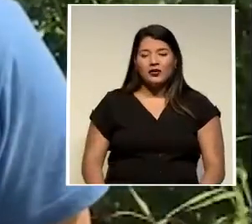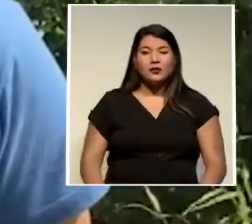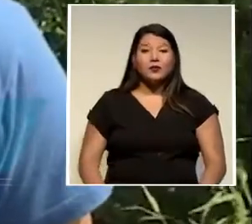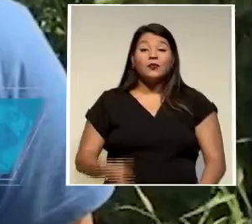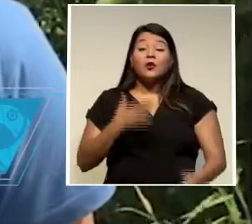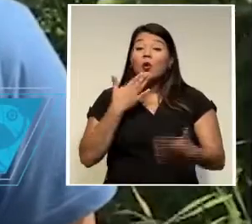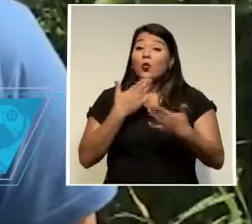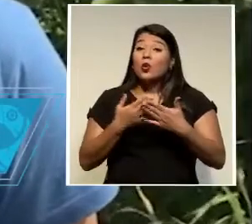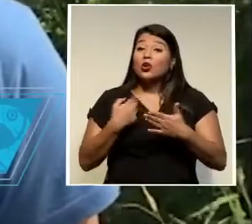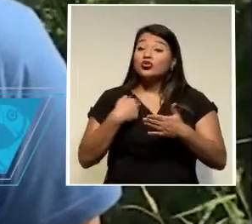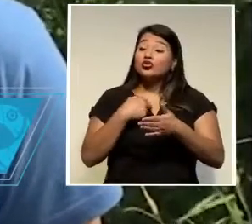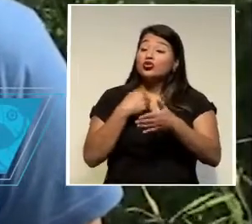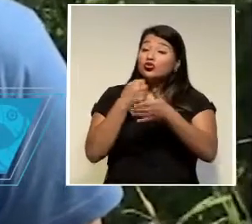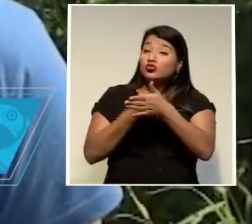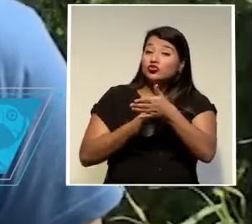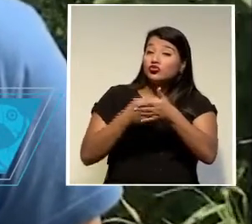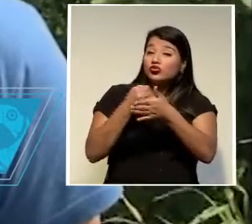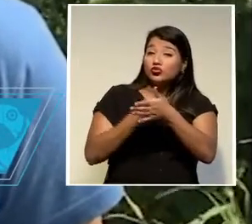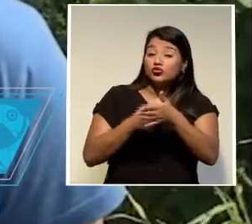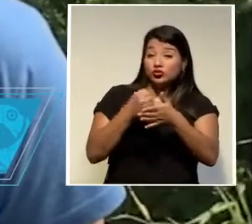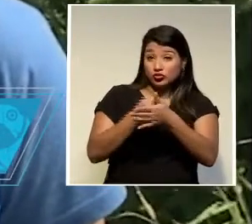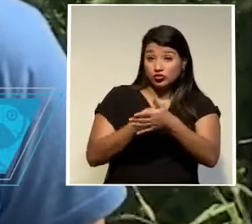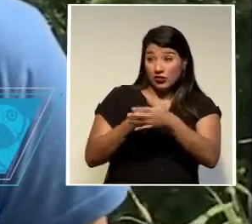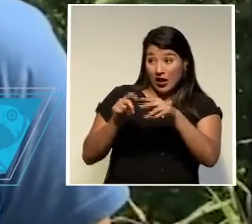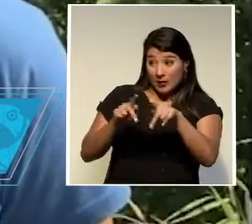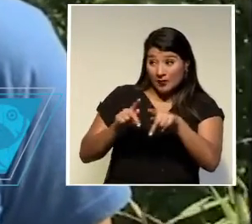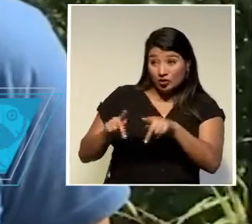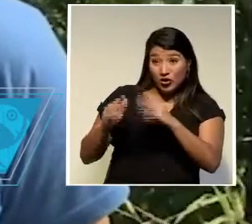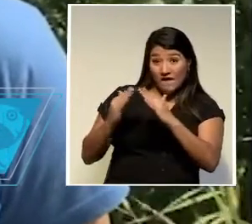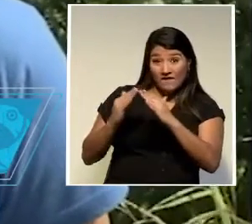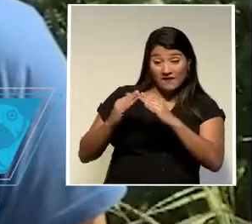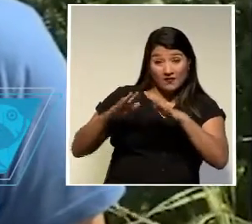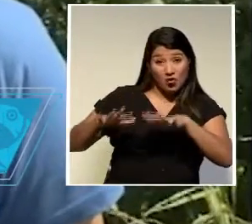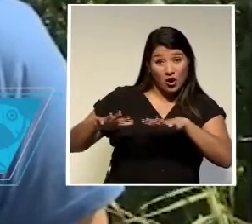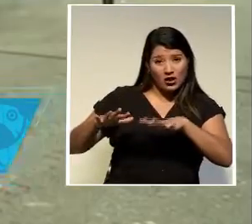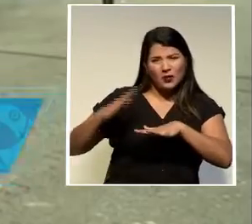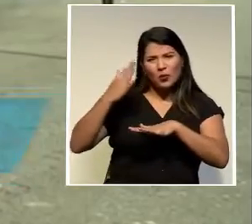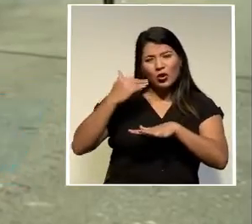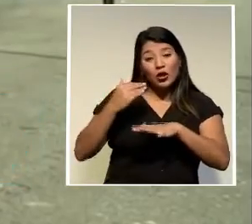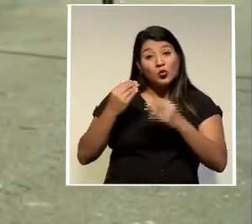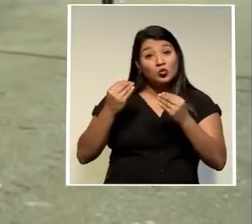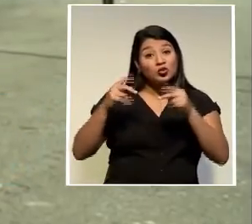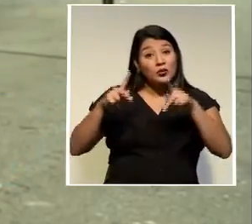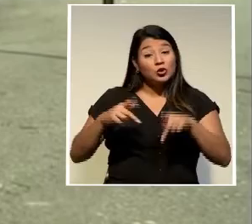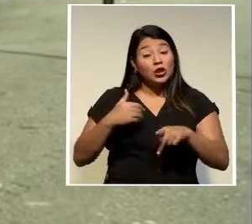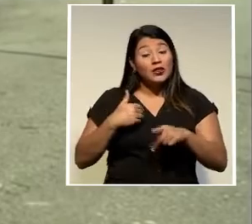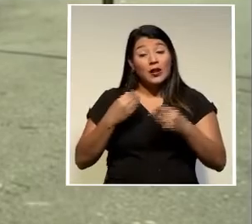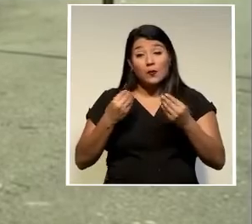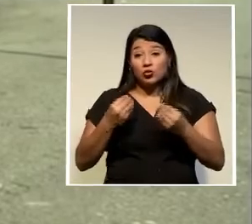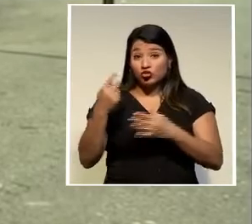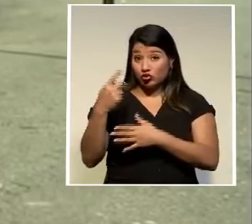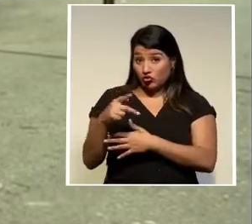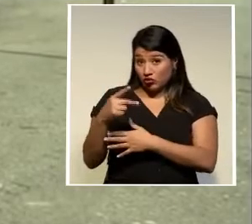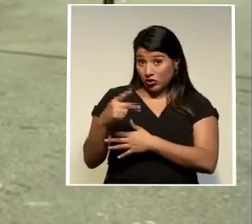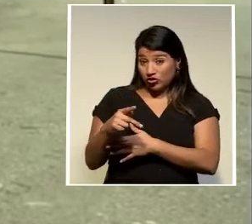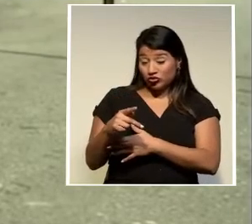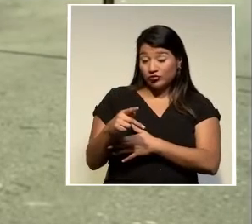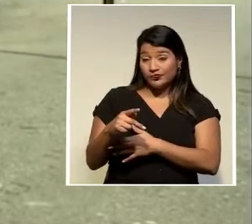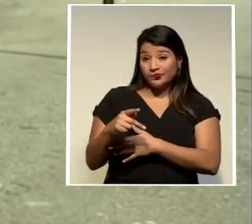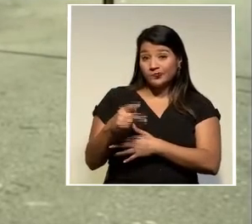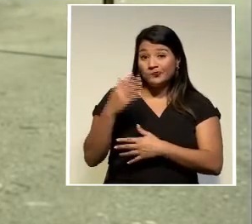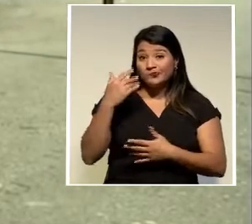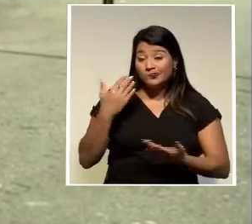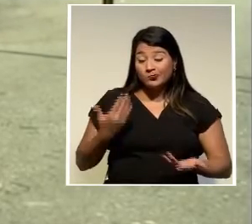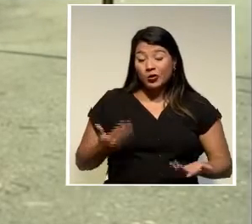Hemos luchado, ¿verdad? Los vecinos, porque hay gente que está en mucho riesgo. En este momento está corriendo mucho riesgo.